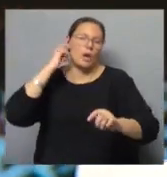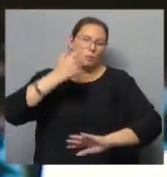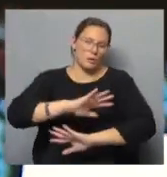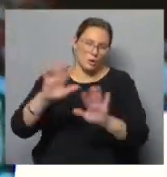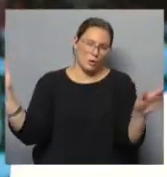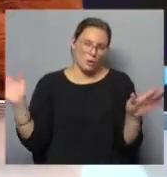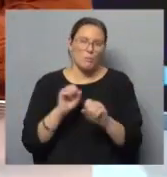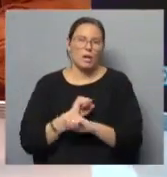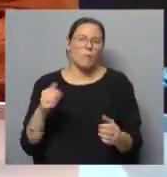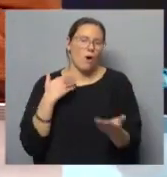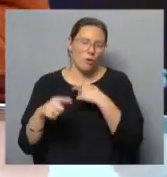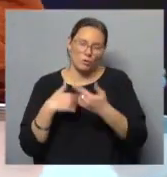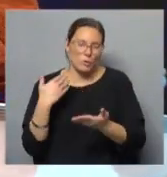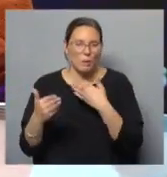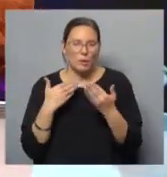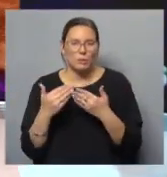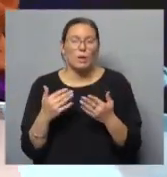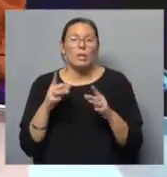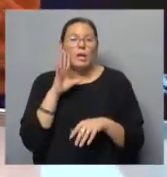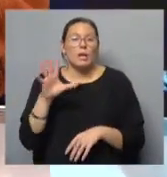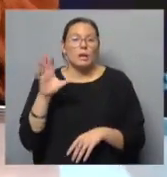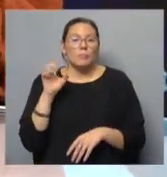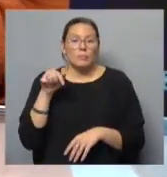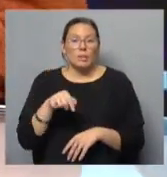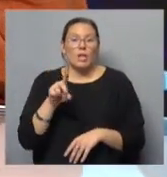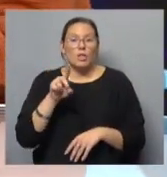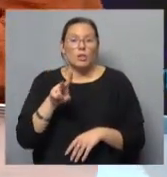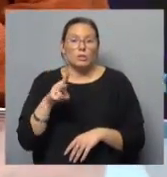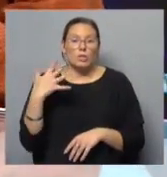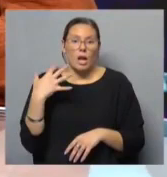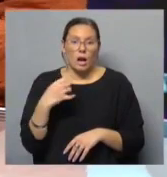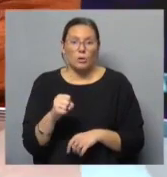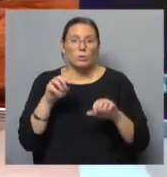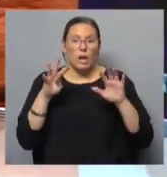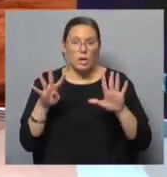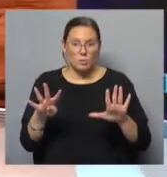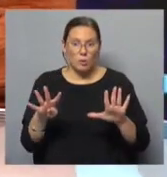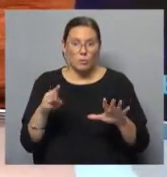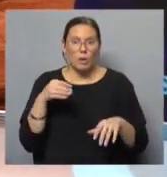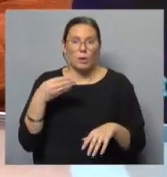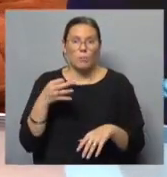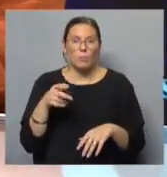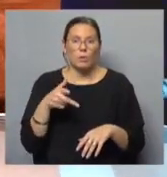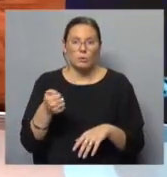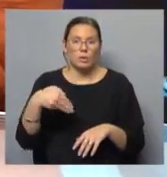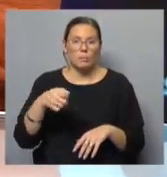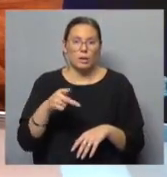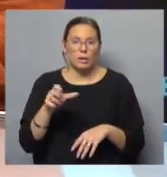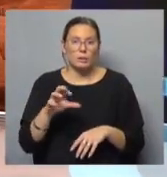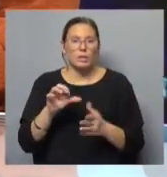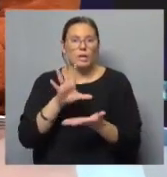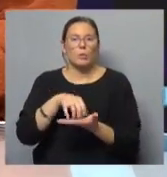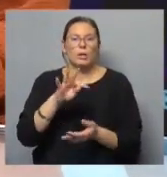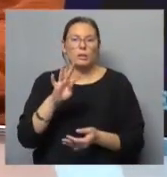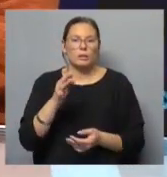Podríamos que está ratazo. Bueno, queda recordarles nada más que es este 12 de agosto a las 21 horas con los Bocha Makers en la trastienda.